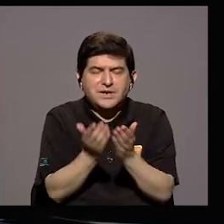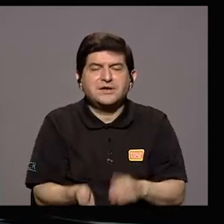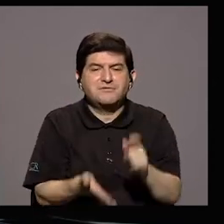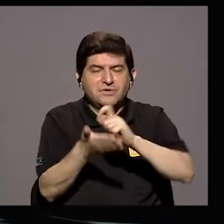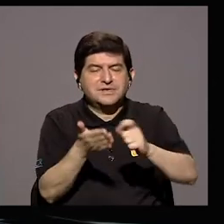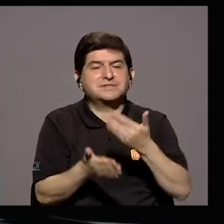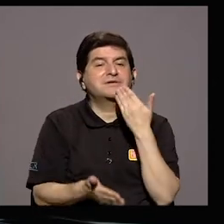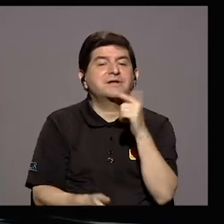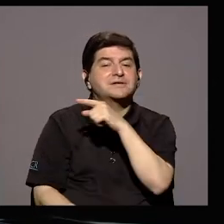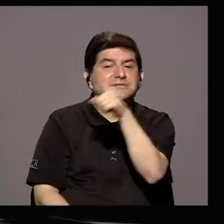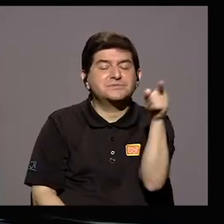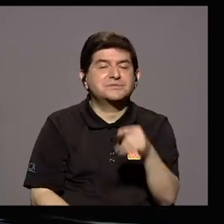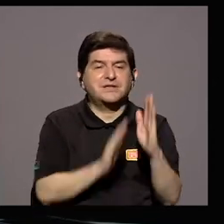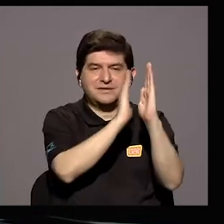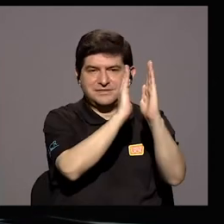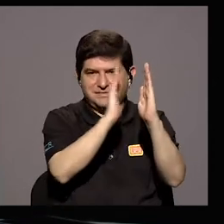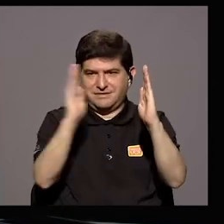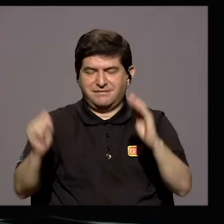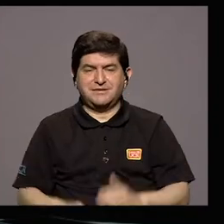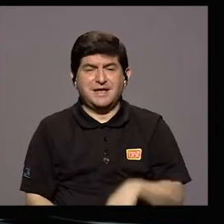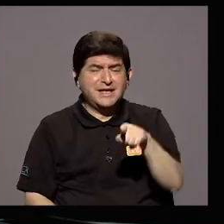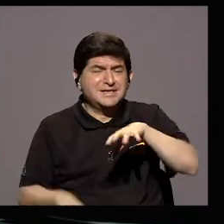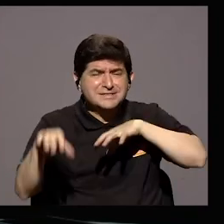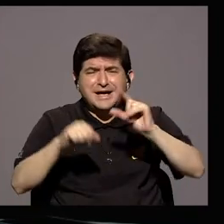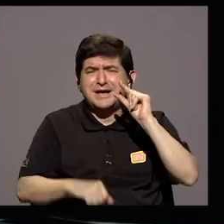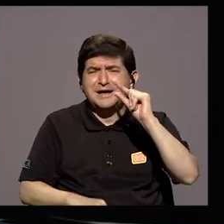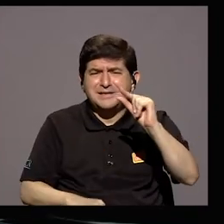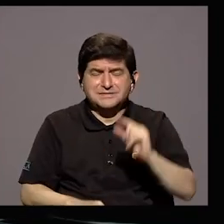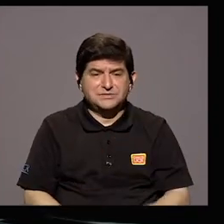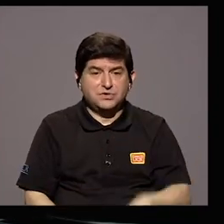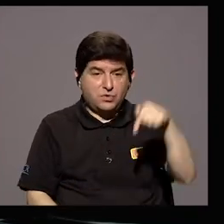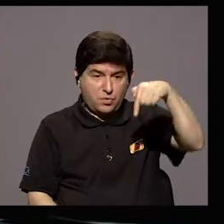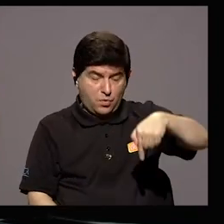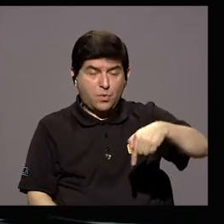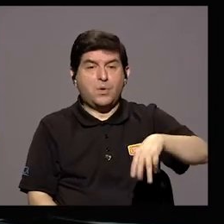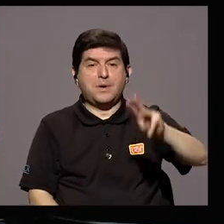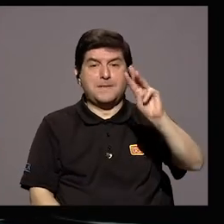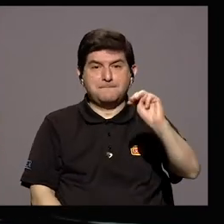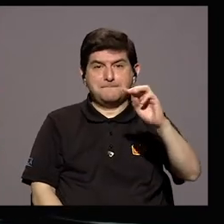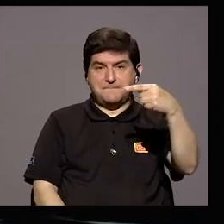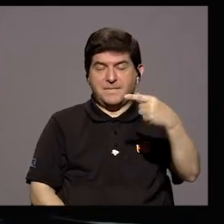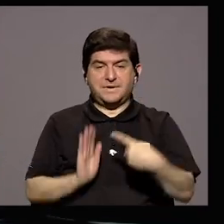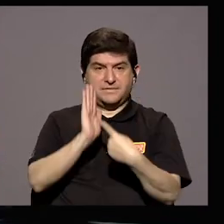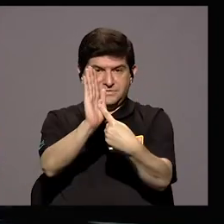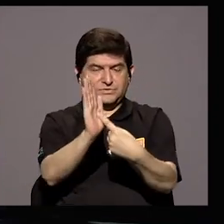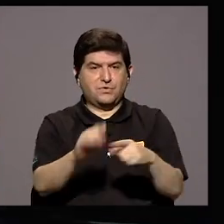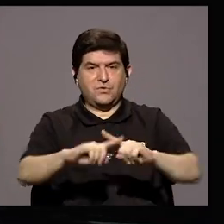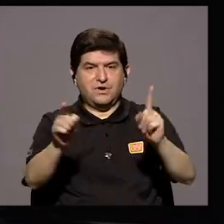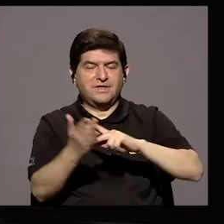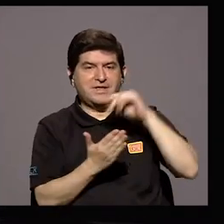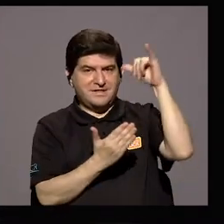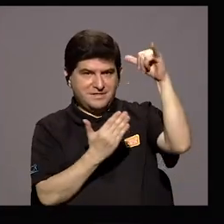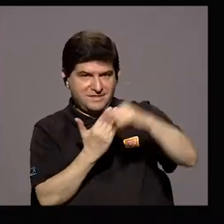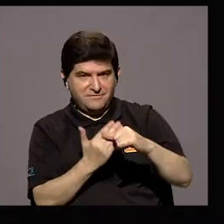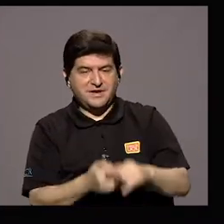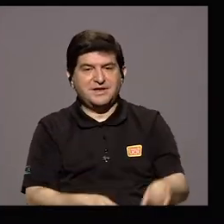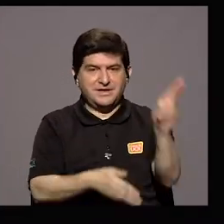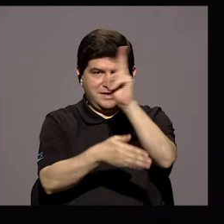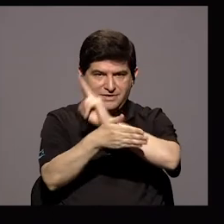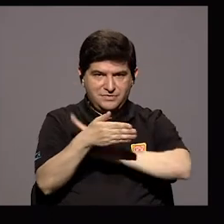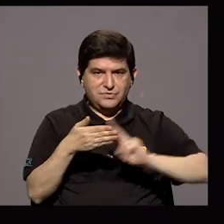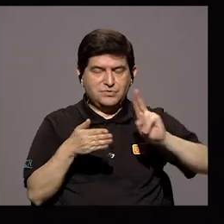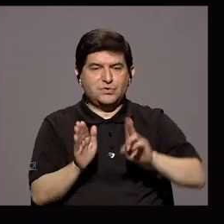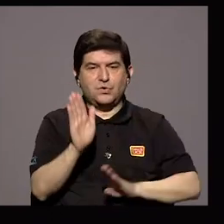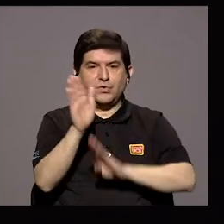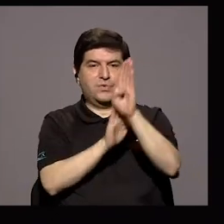Libro Que Escribí Gracias A Ustedes A La Biblioteca Ese Gesto Tan Pequeñito Que Hoy Doña Marisol Nos Lo Muestra En Una Gran Cantidad De